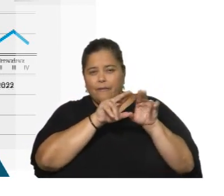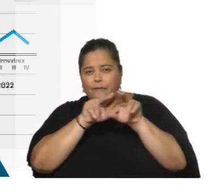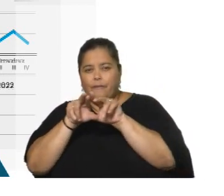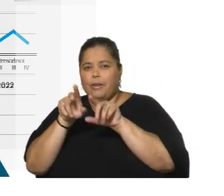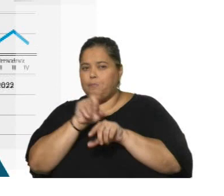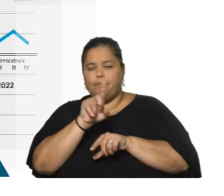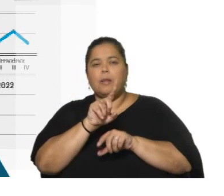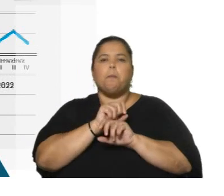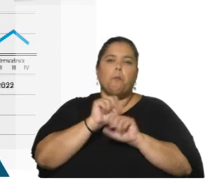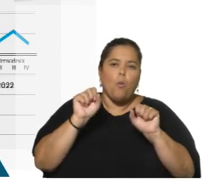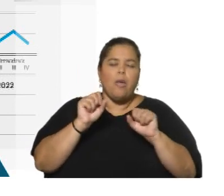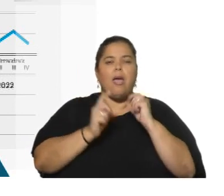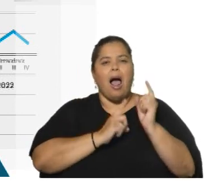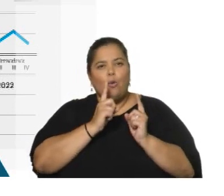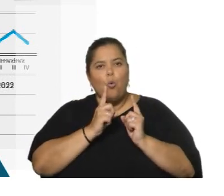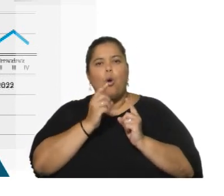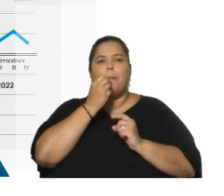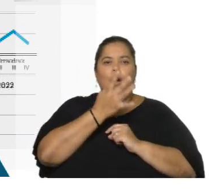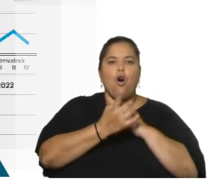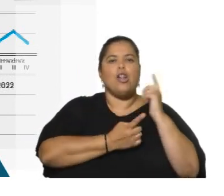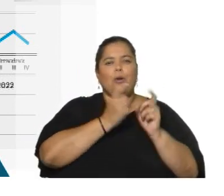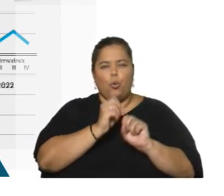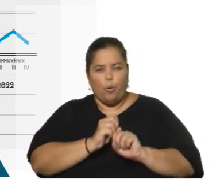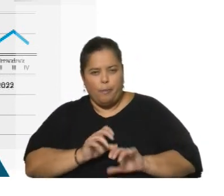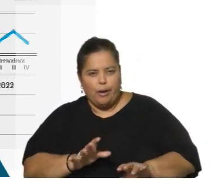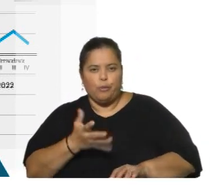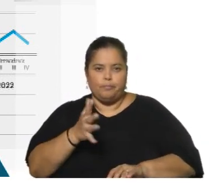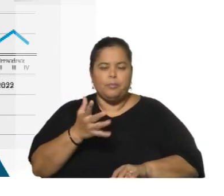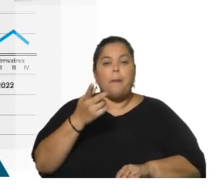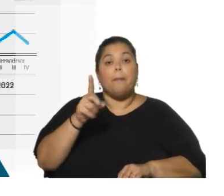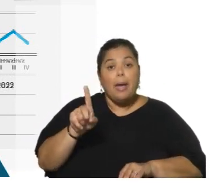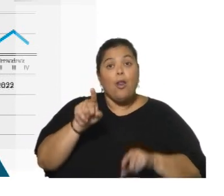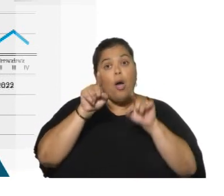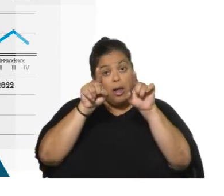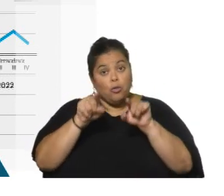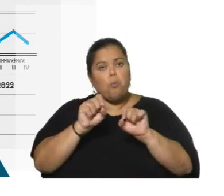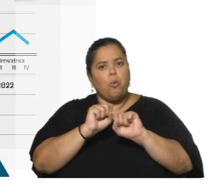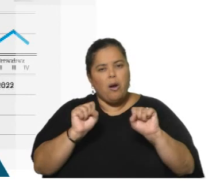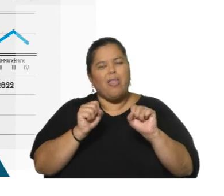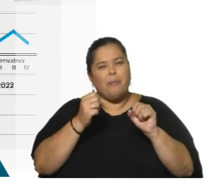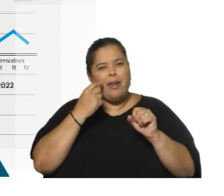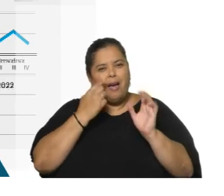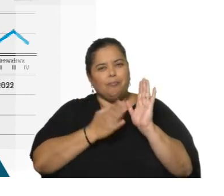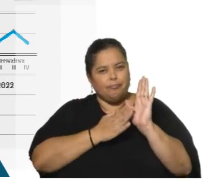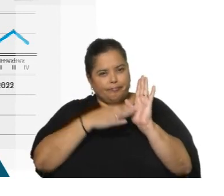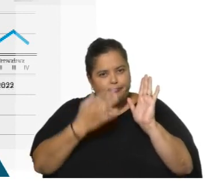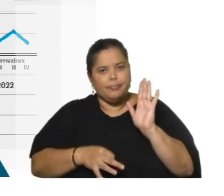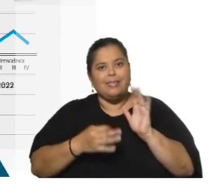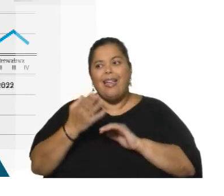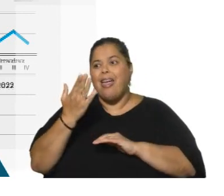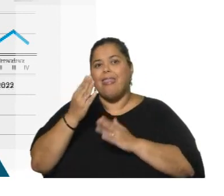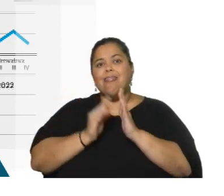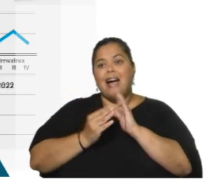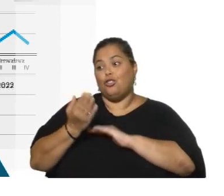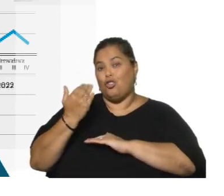mejores y peores empeños en cada uno de ellos, es suficiente esto para corroborar lo que veíamos en la placa anterior. Los motores que se enlentecen,